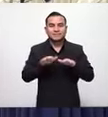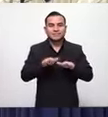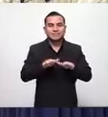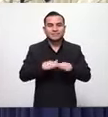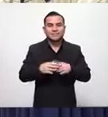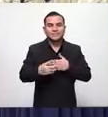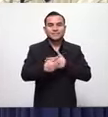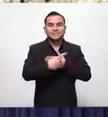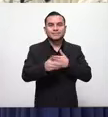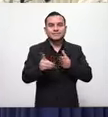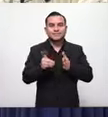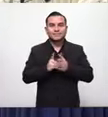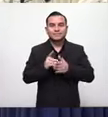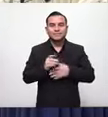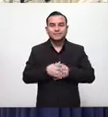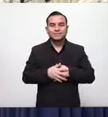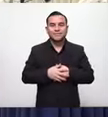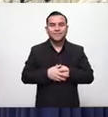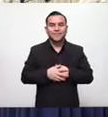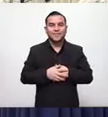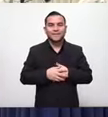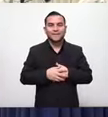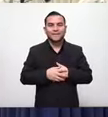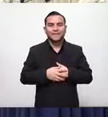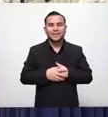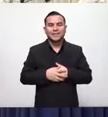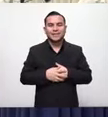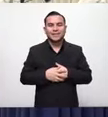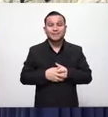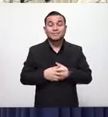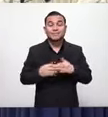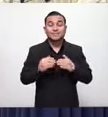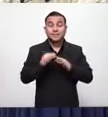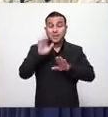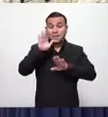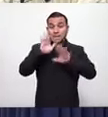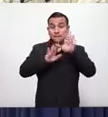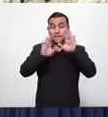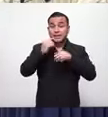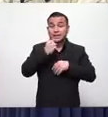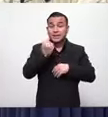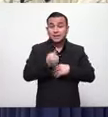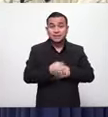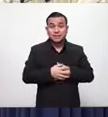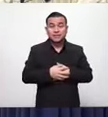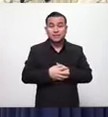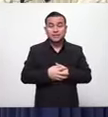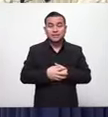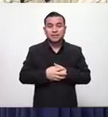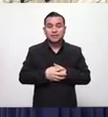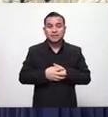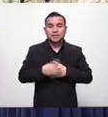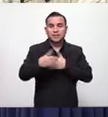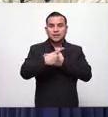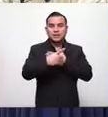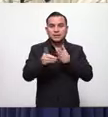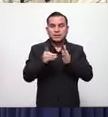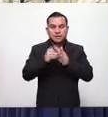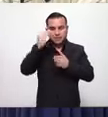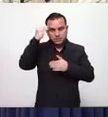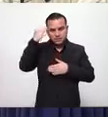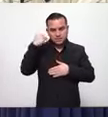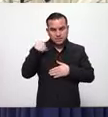me ha pedido también la palabra la diputada